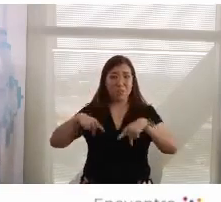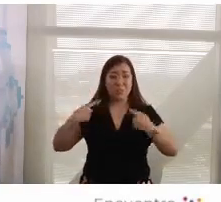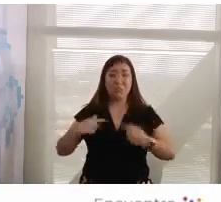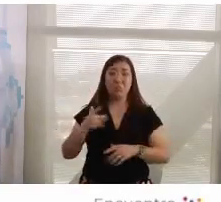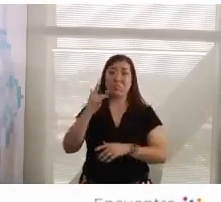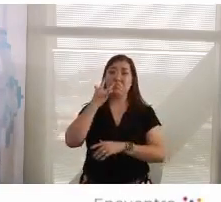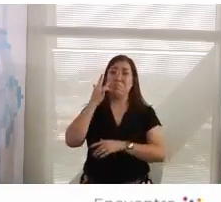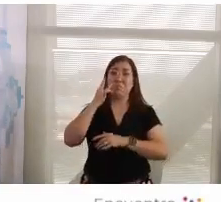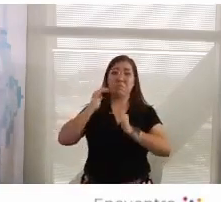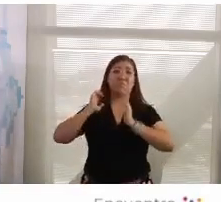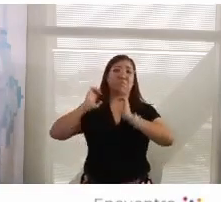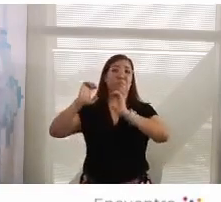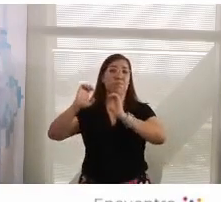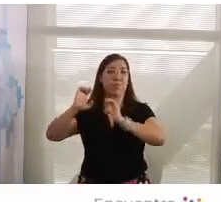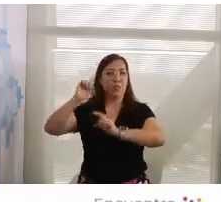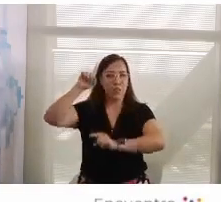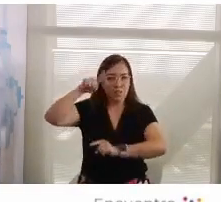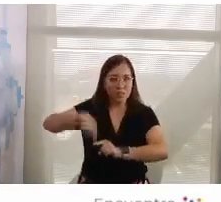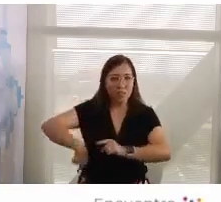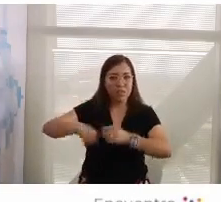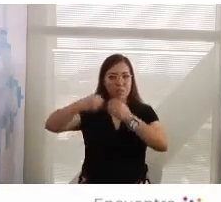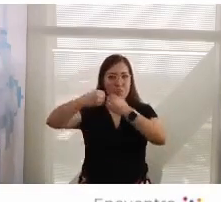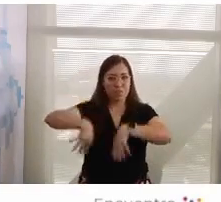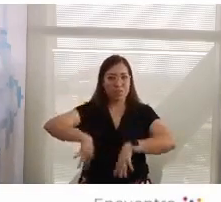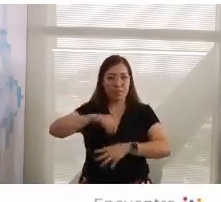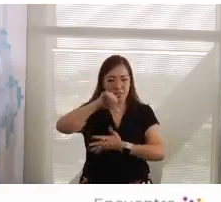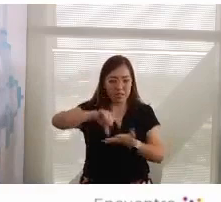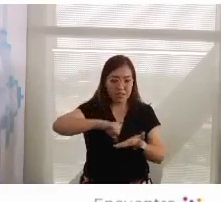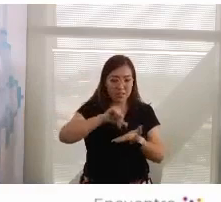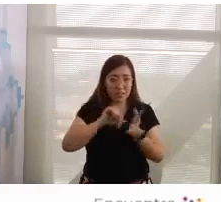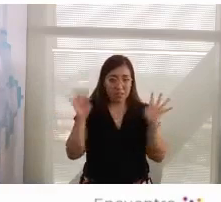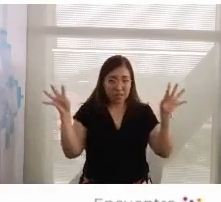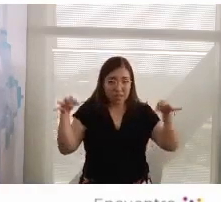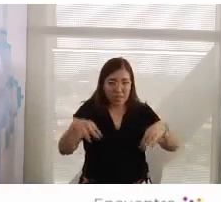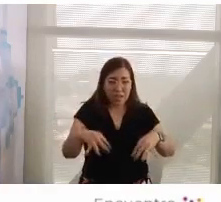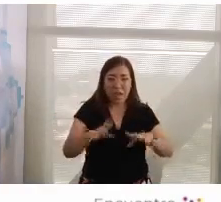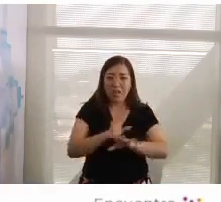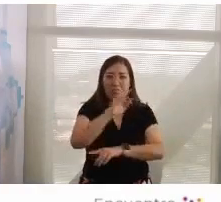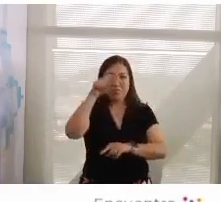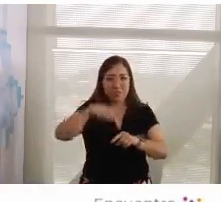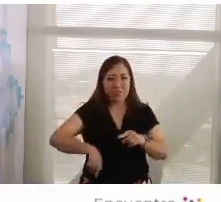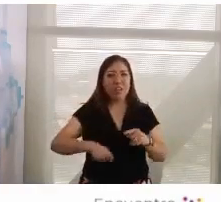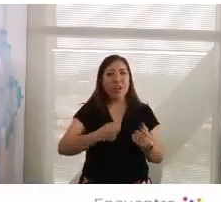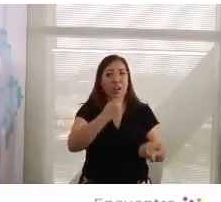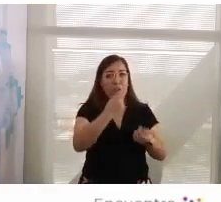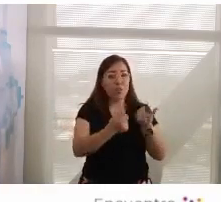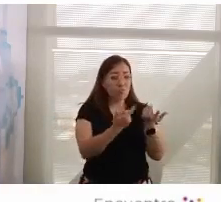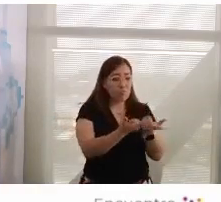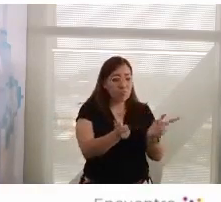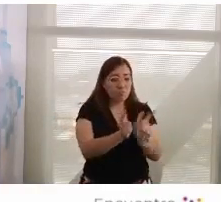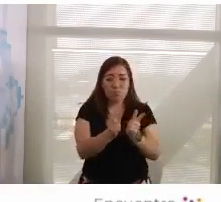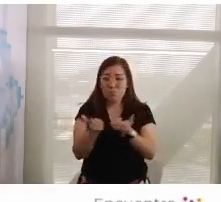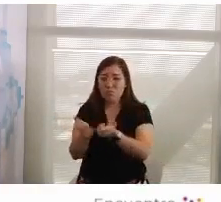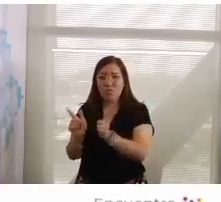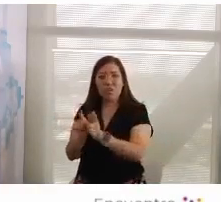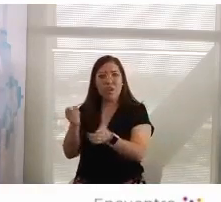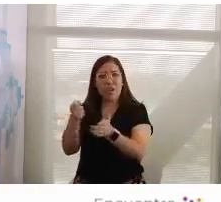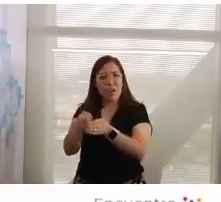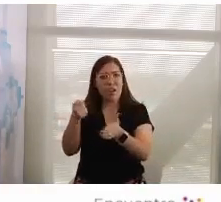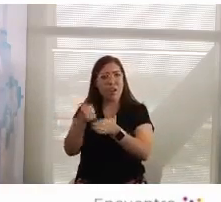de poder, de centralidade. Y hay segmentos que están reclamando de esto,